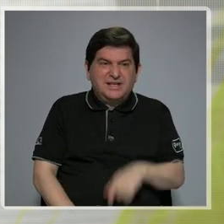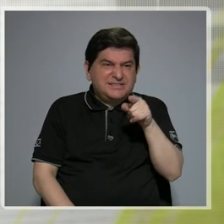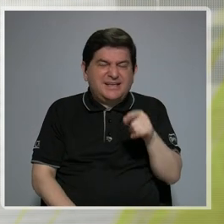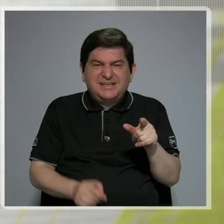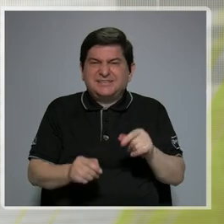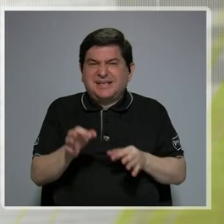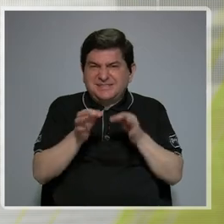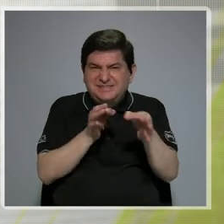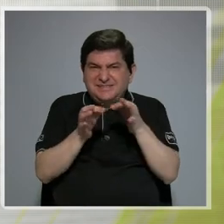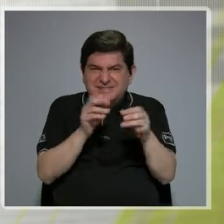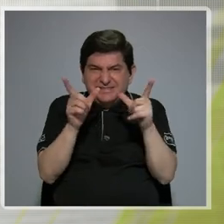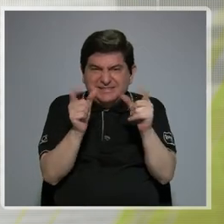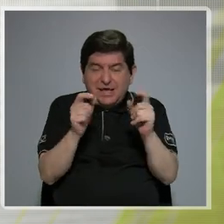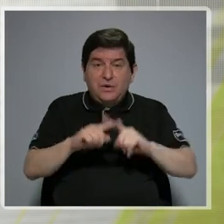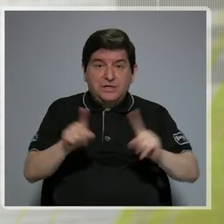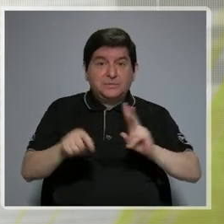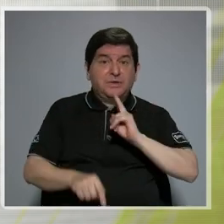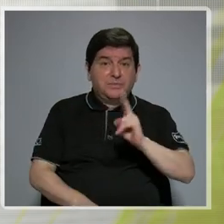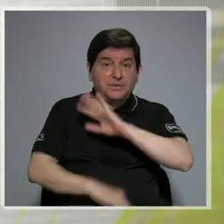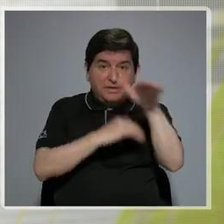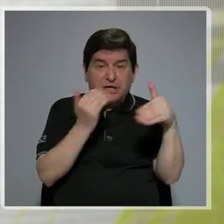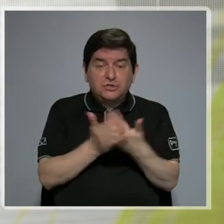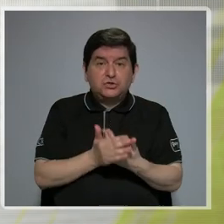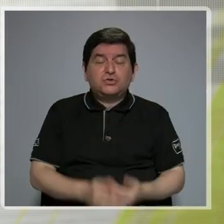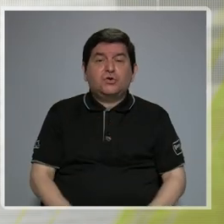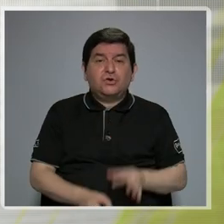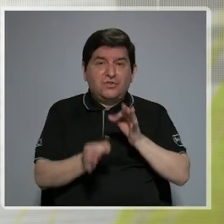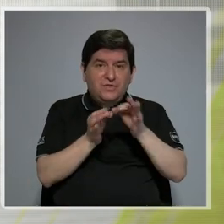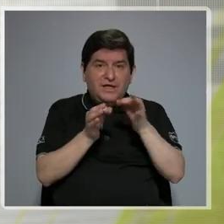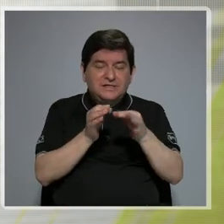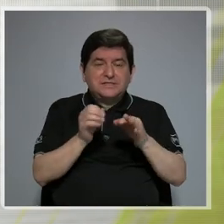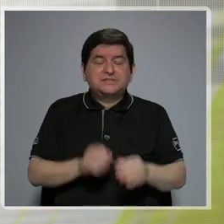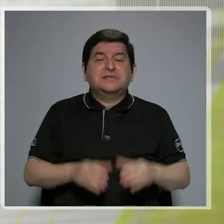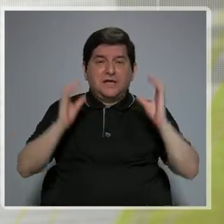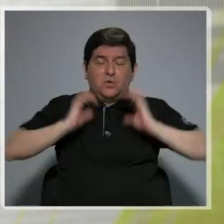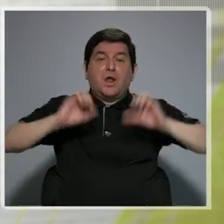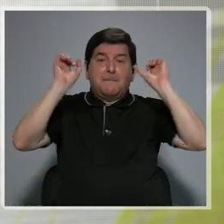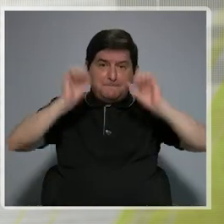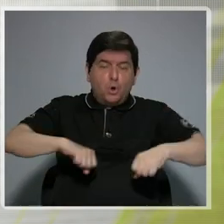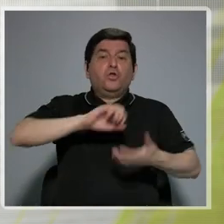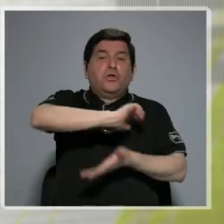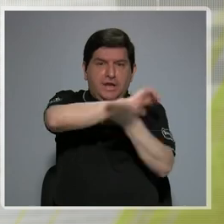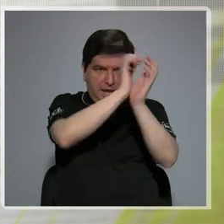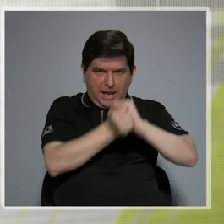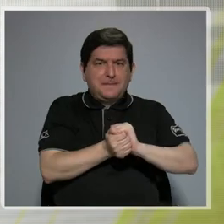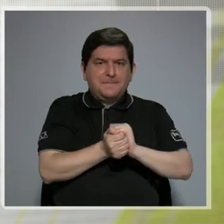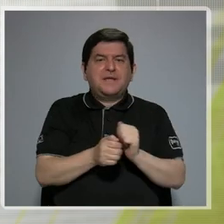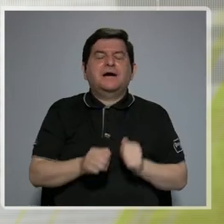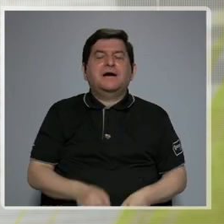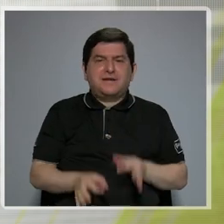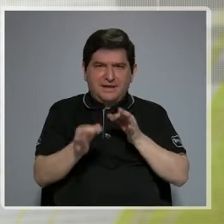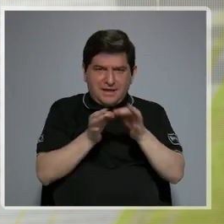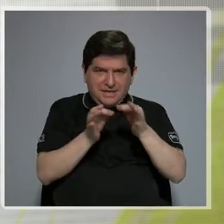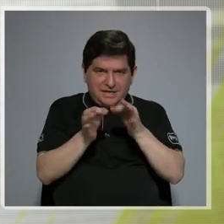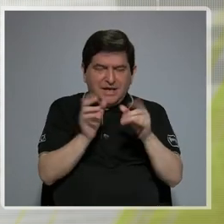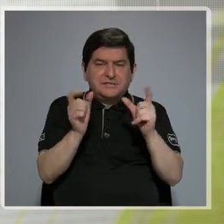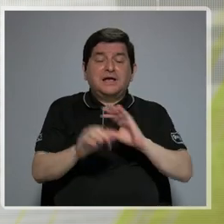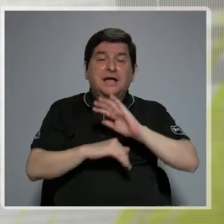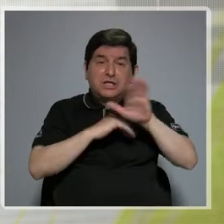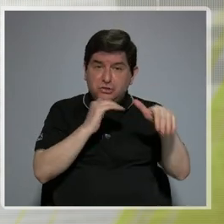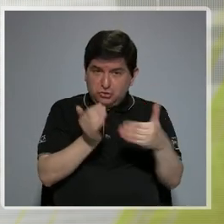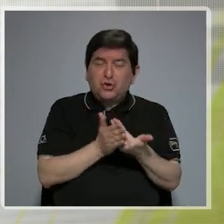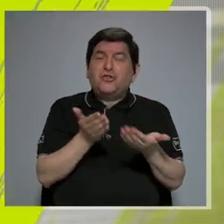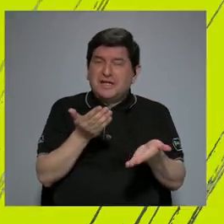cancerosas, pero en realidad toda célula del cuerpo podría transformarse en una célula cancerosa. Casi